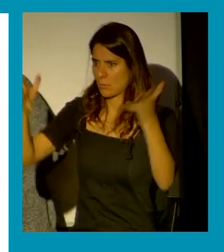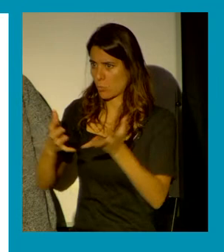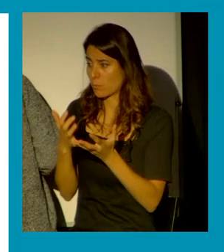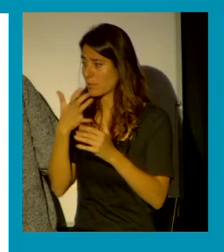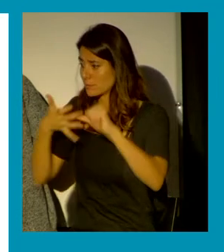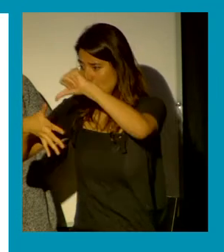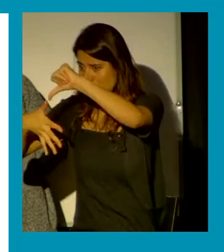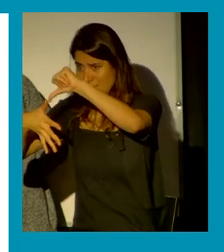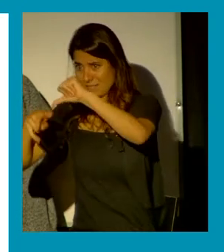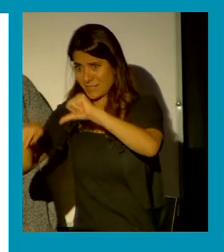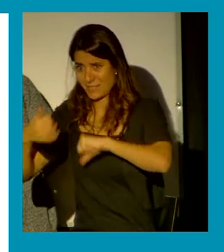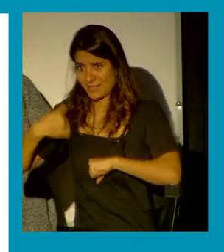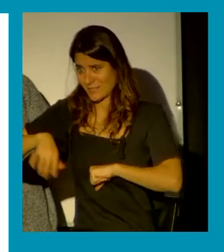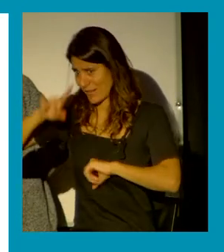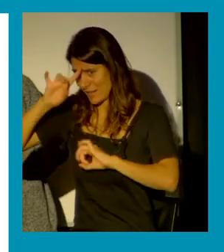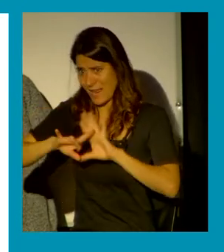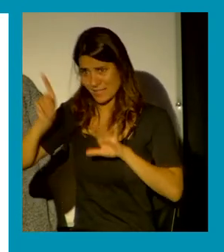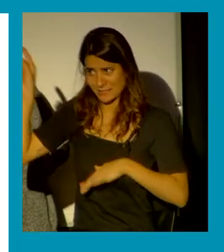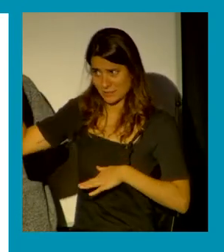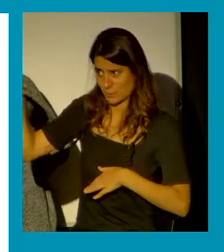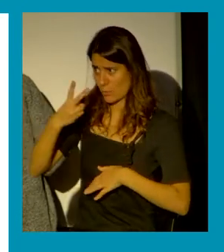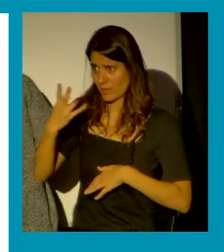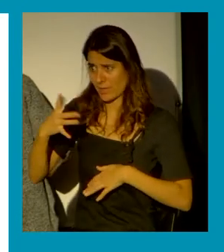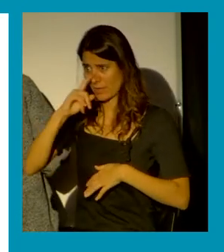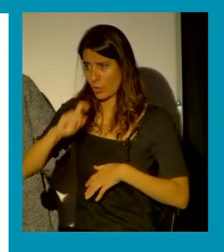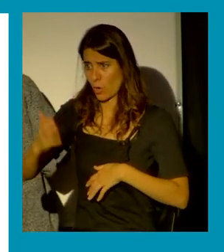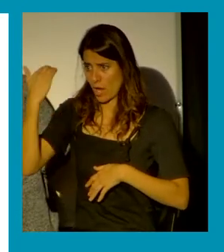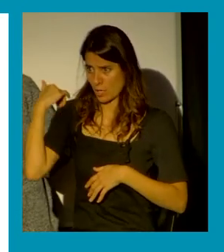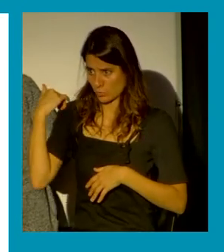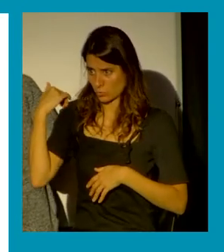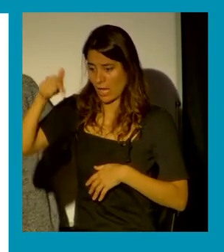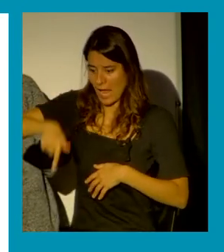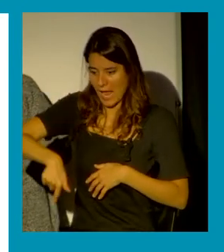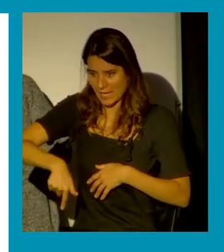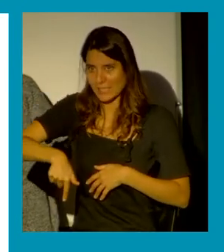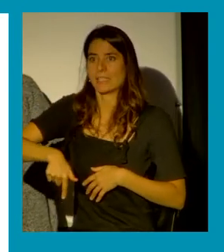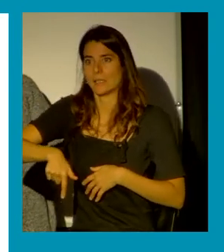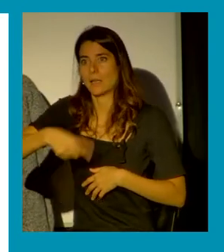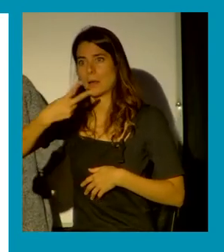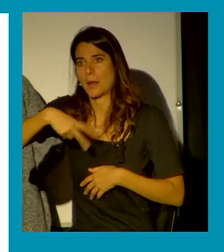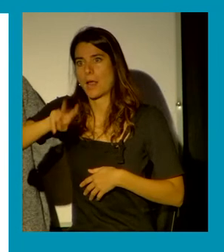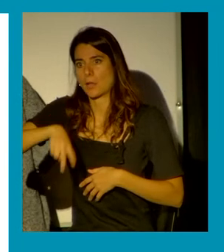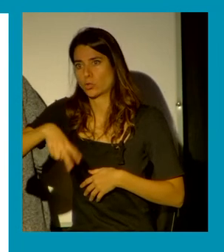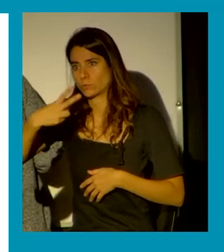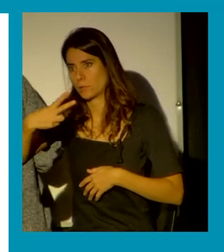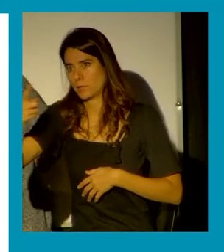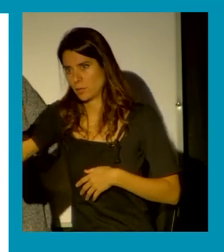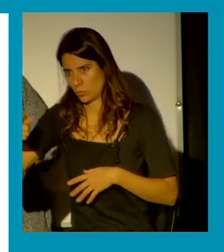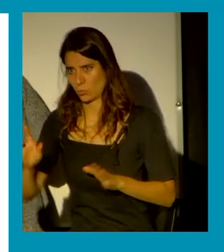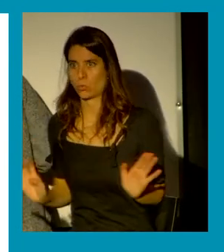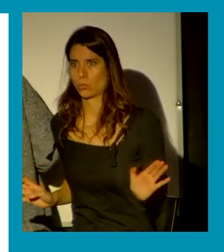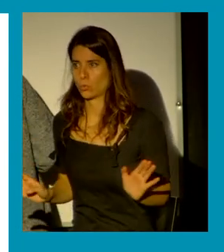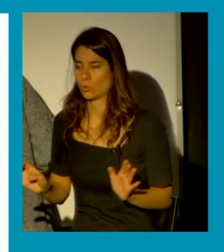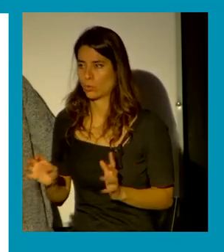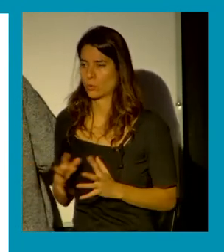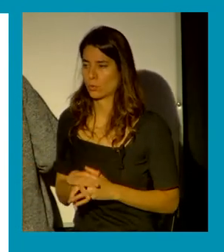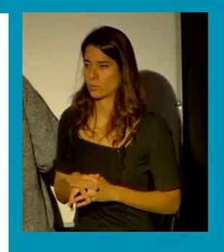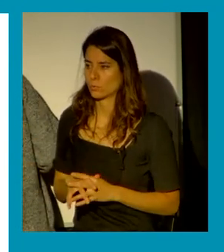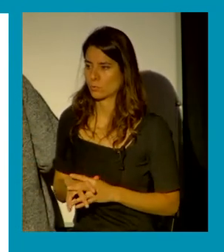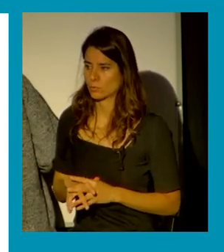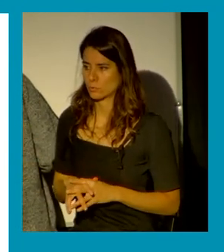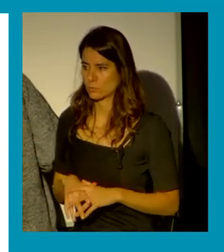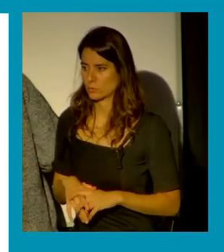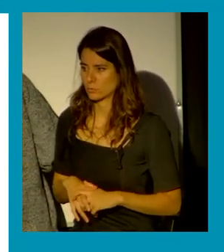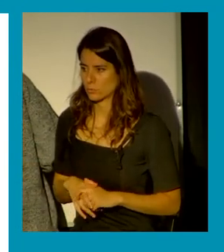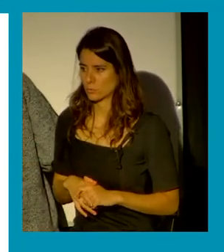estuvo muy claro hace 25 años atrás. El año 21 tenemos una legislación aquí y todavía tenemos todo lo que significa los temas